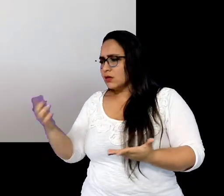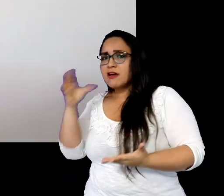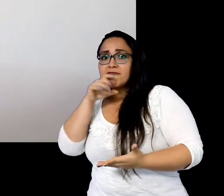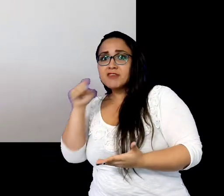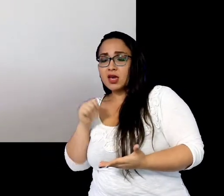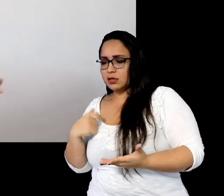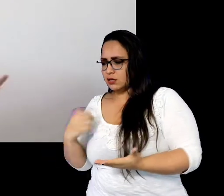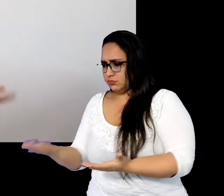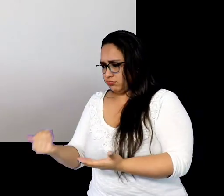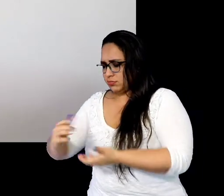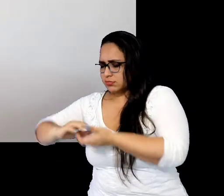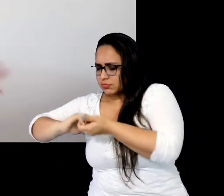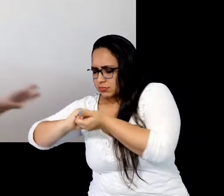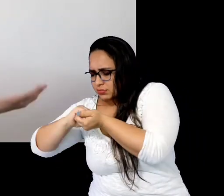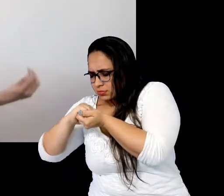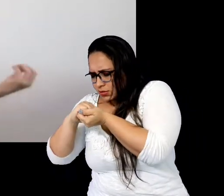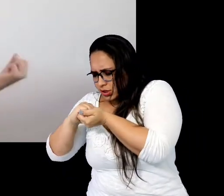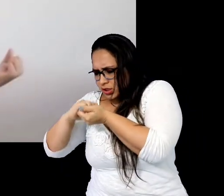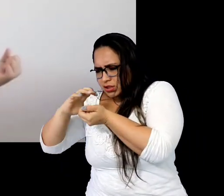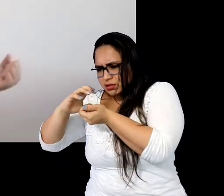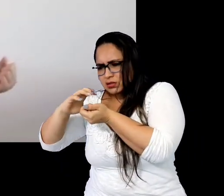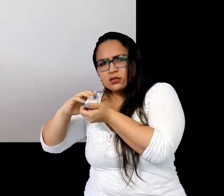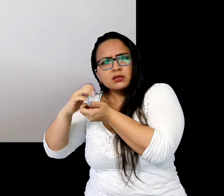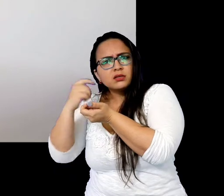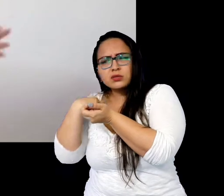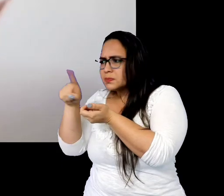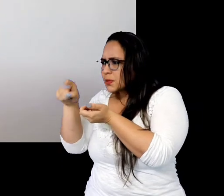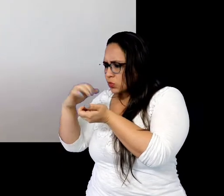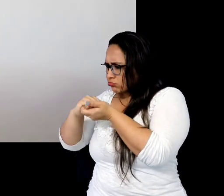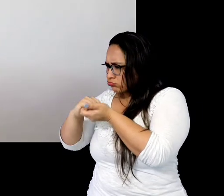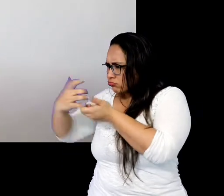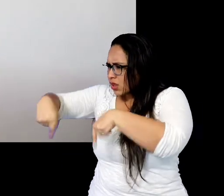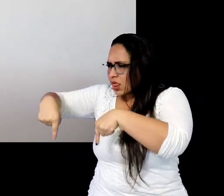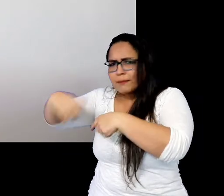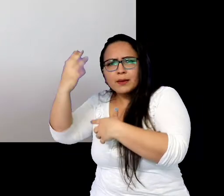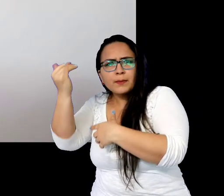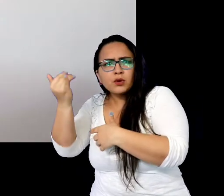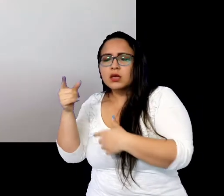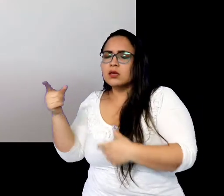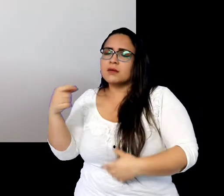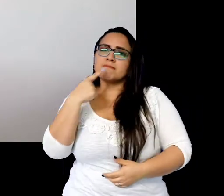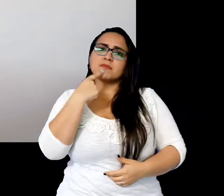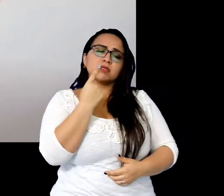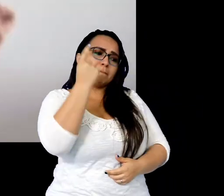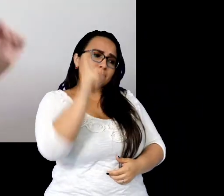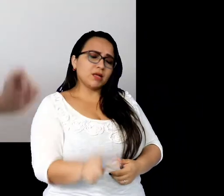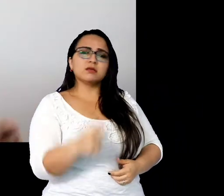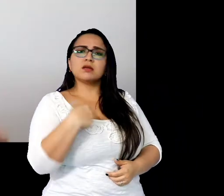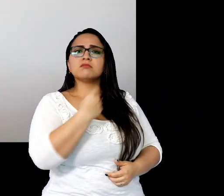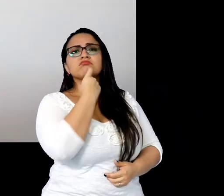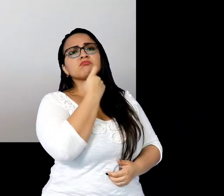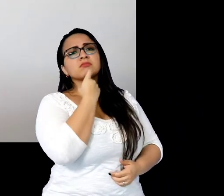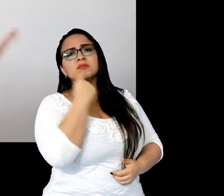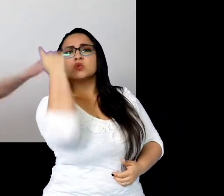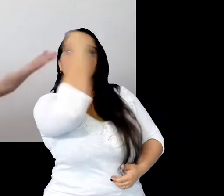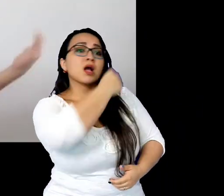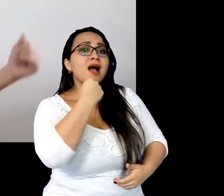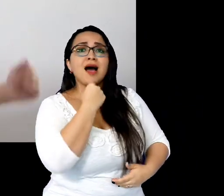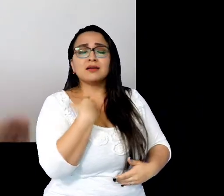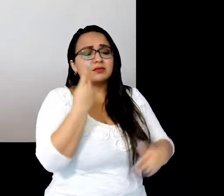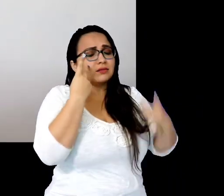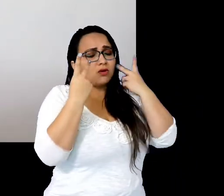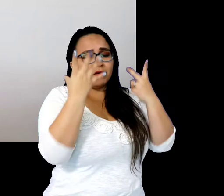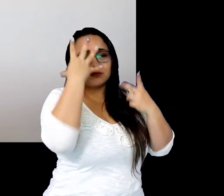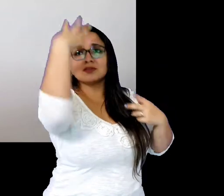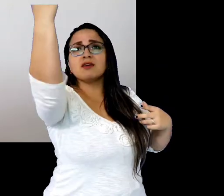de la señora y le pregunté, ¿qué te hace temblar? Su ausencia, respondió. Su rostro que no veo, la lejanía